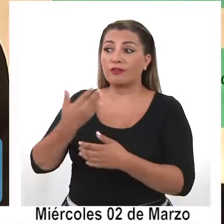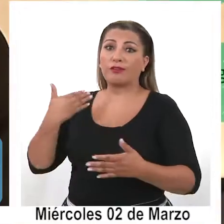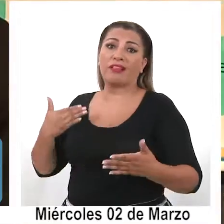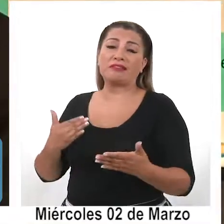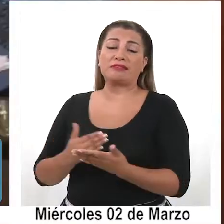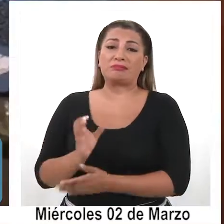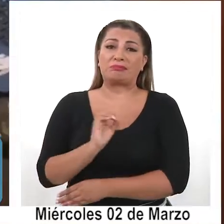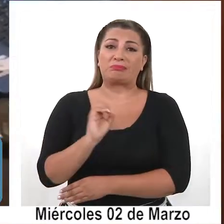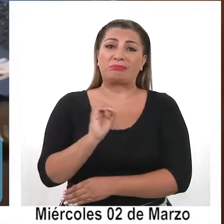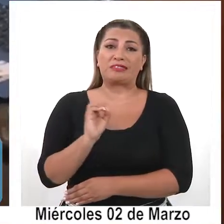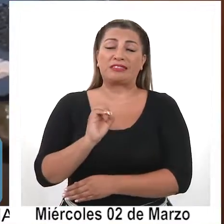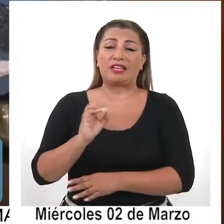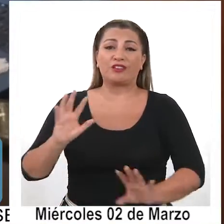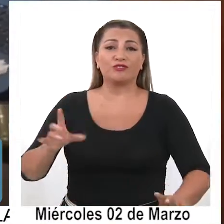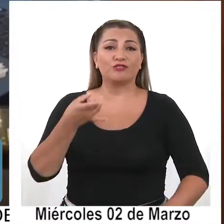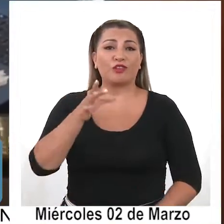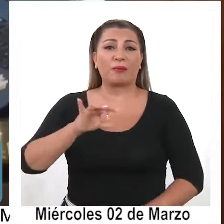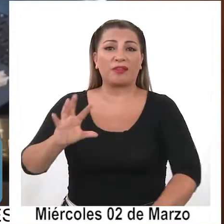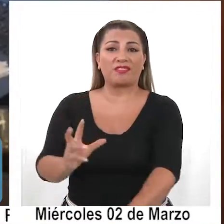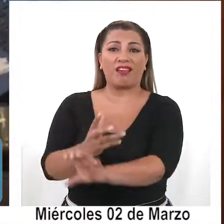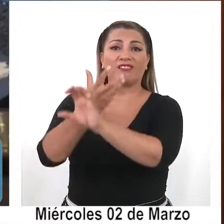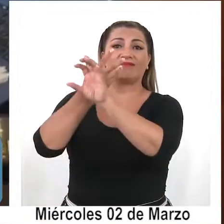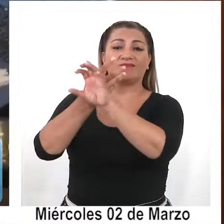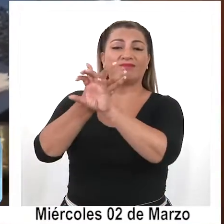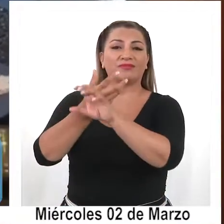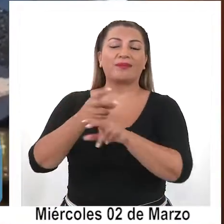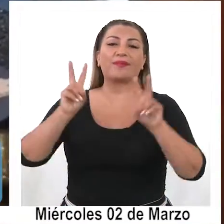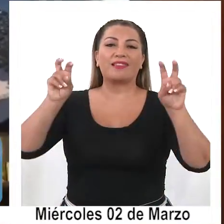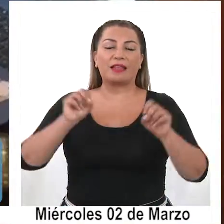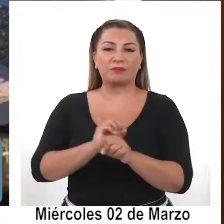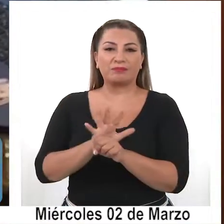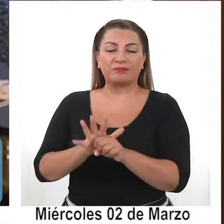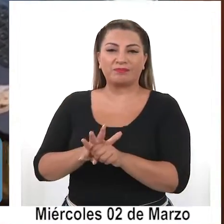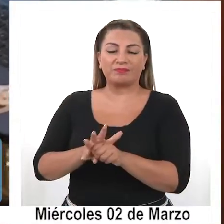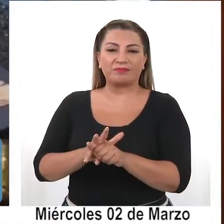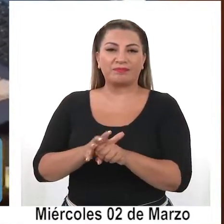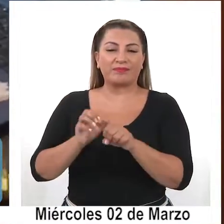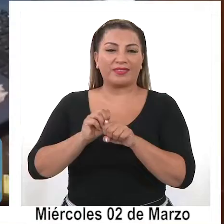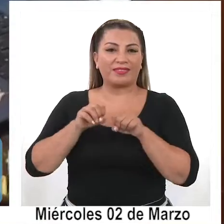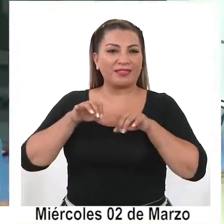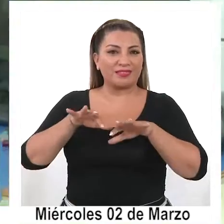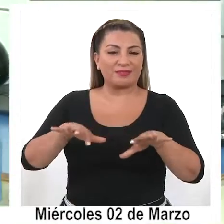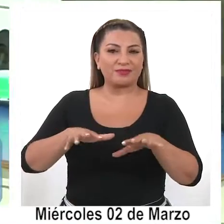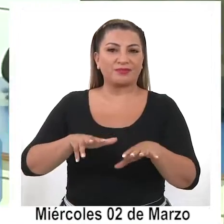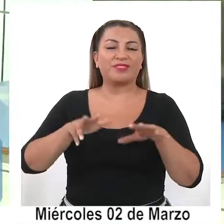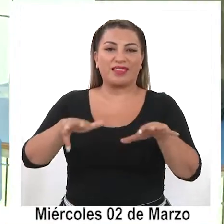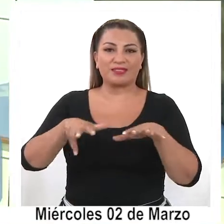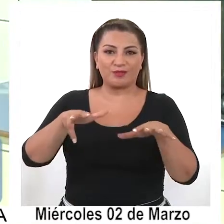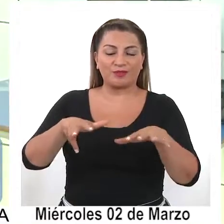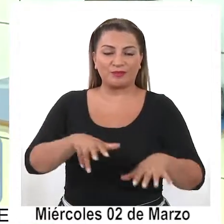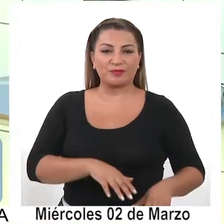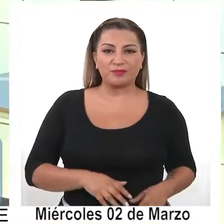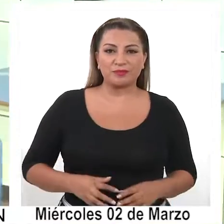con clases virtuales e híbridas producto de la pandemia del COVID-19.